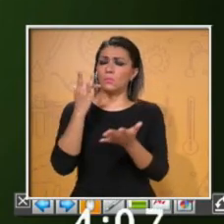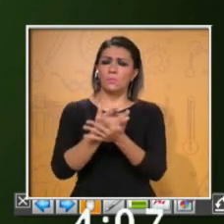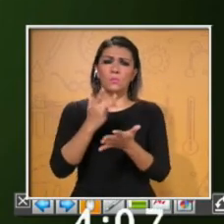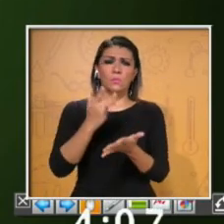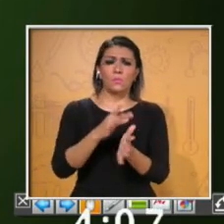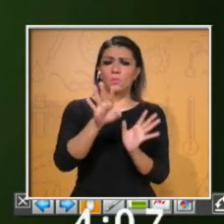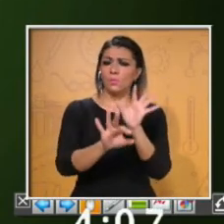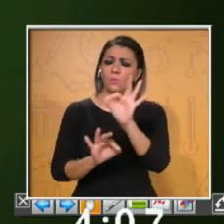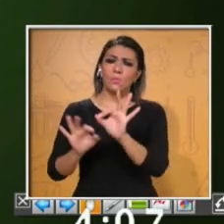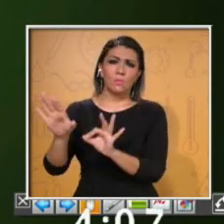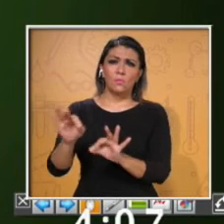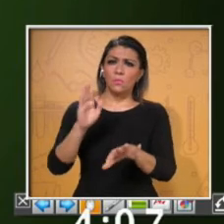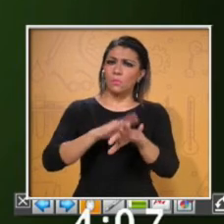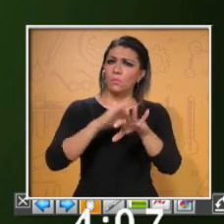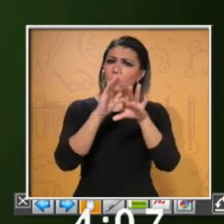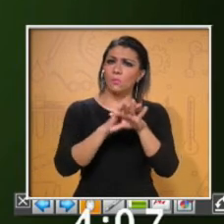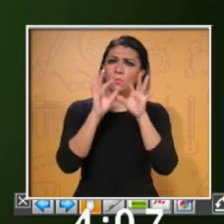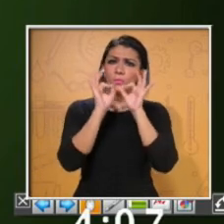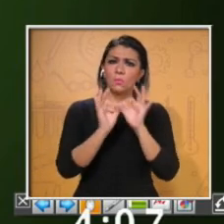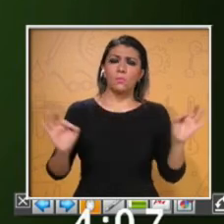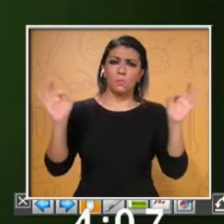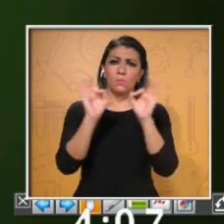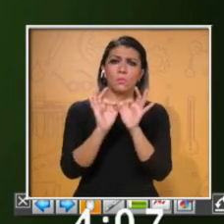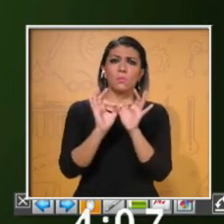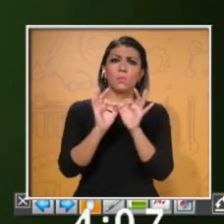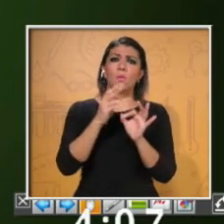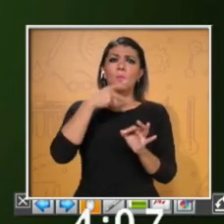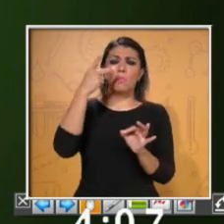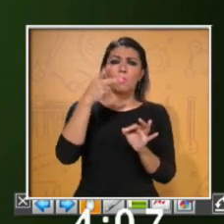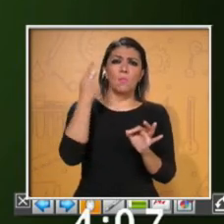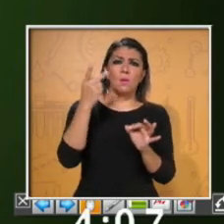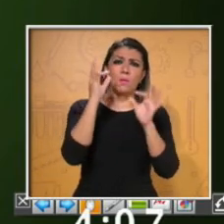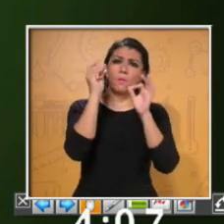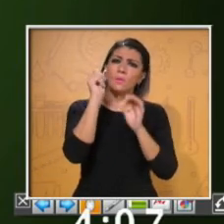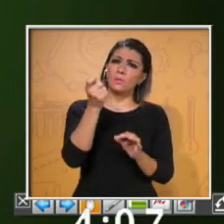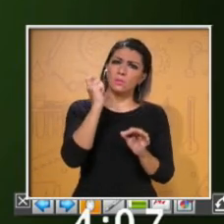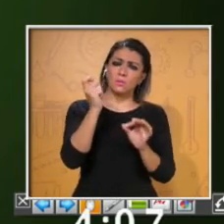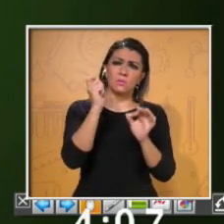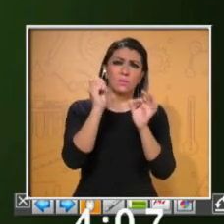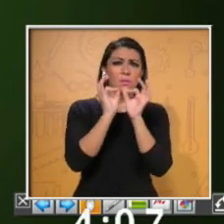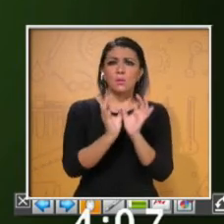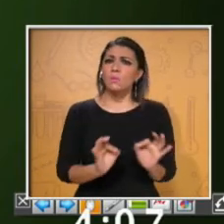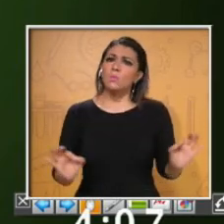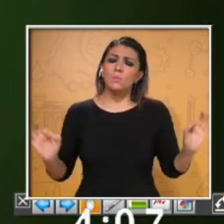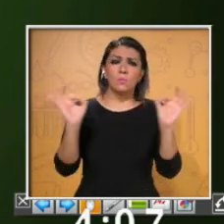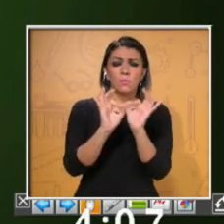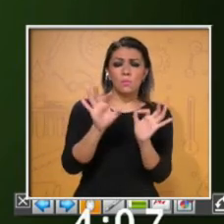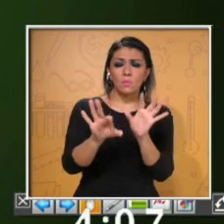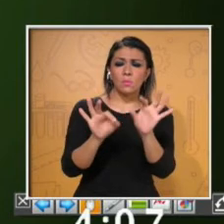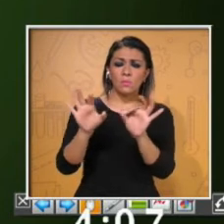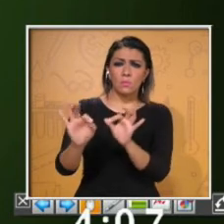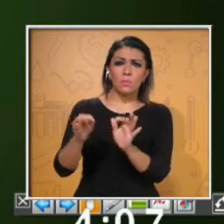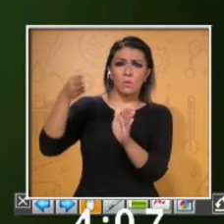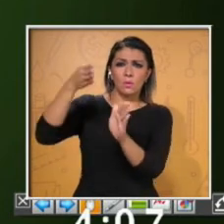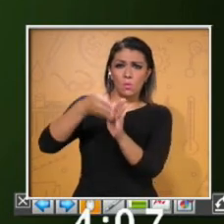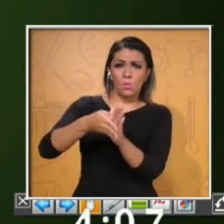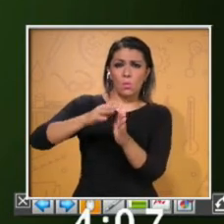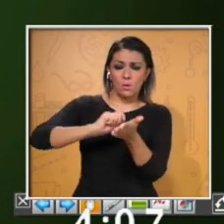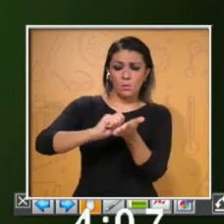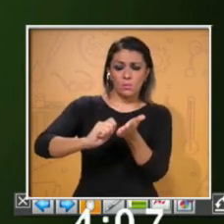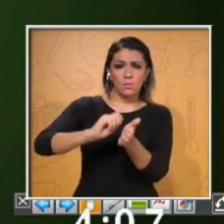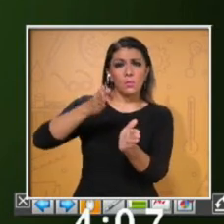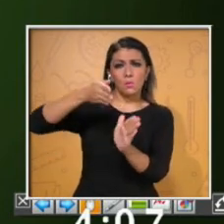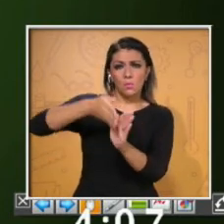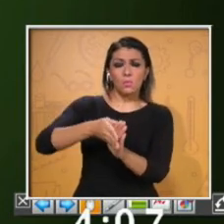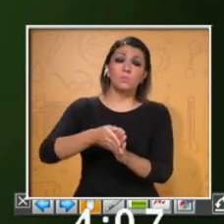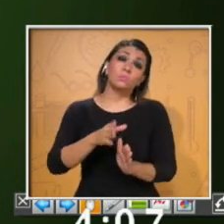Solamente vas a utilizar palabras clave o frases importantes para incluirlas en tu carpeta de experiencias. Puedes